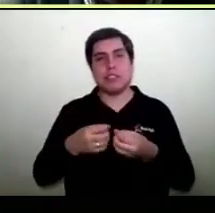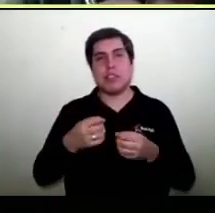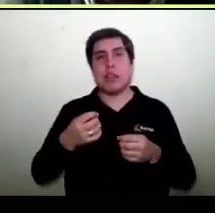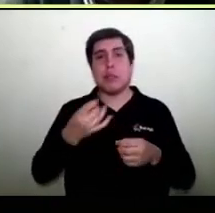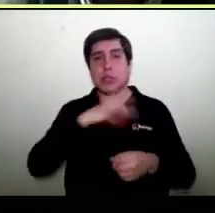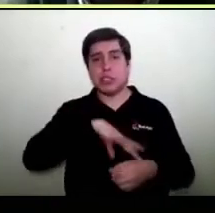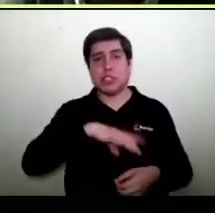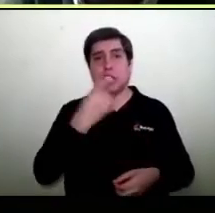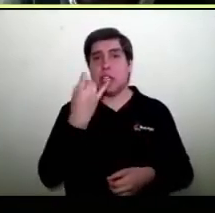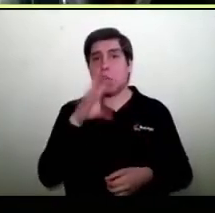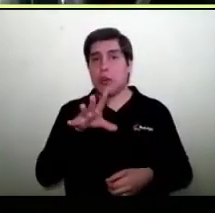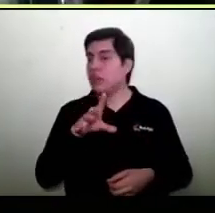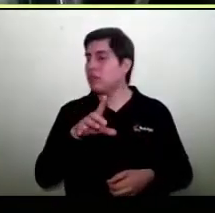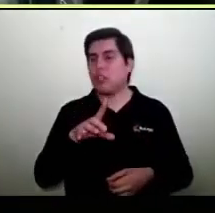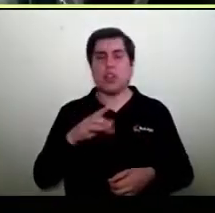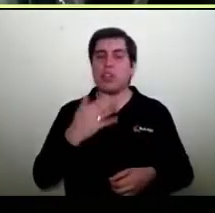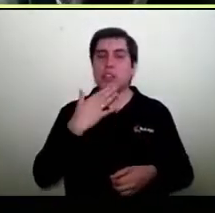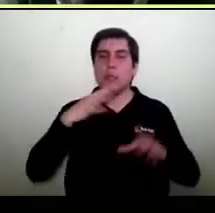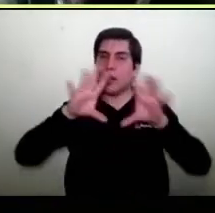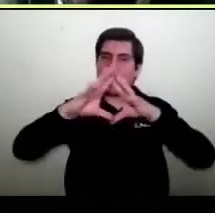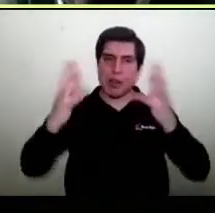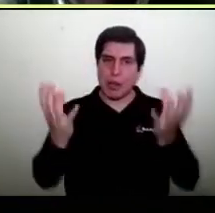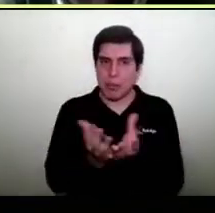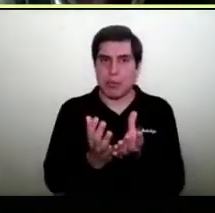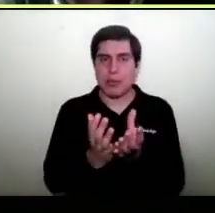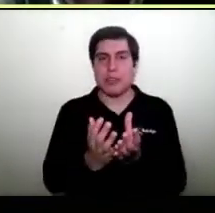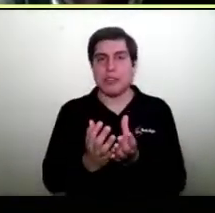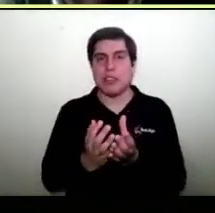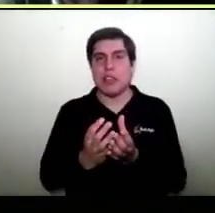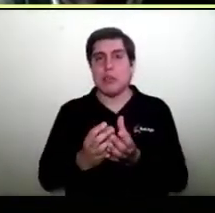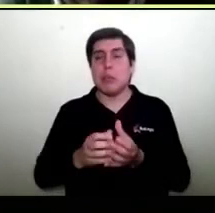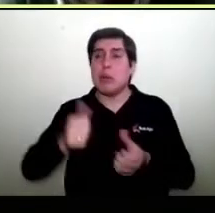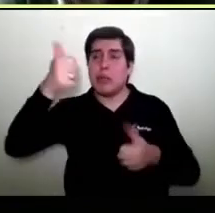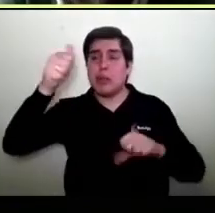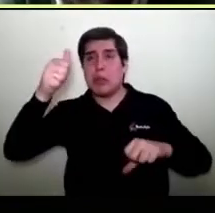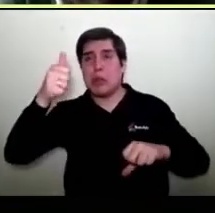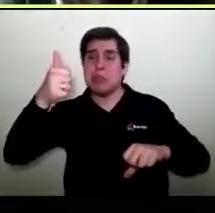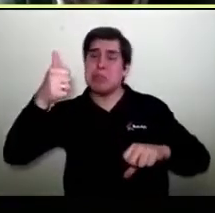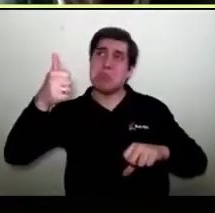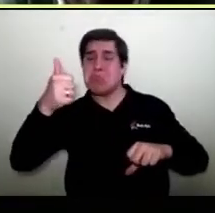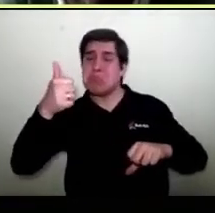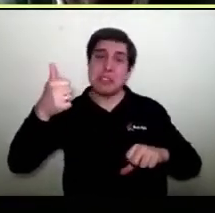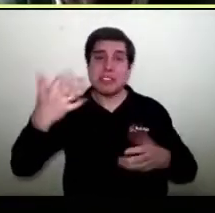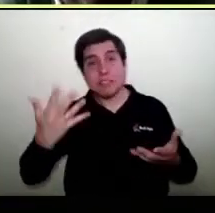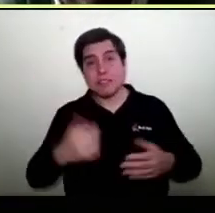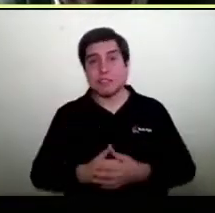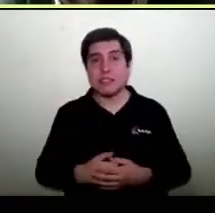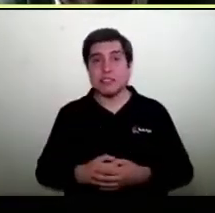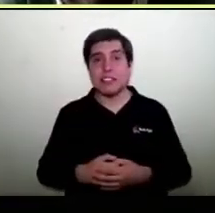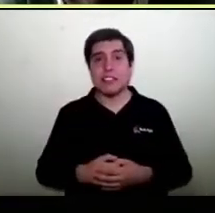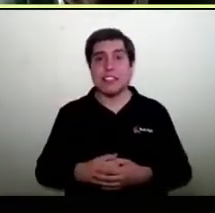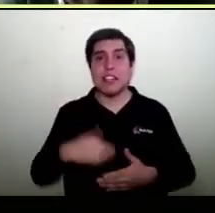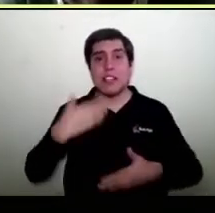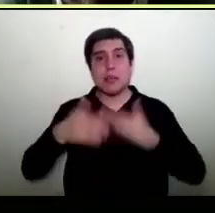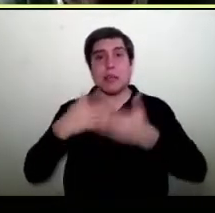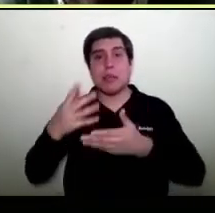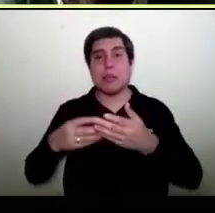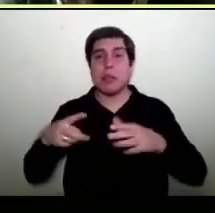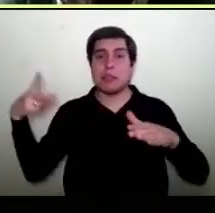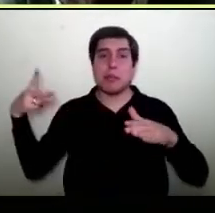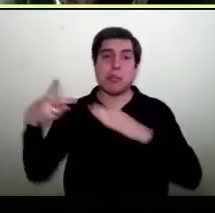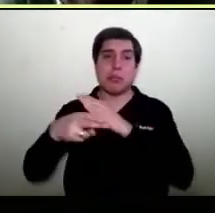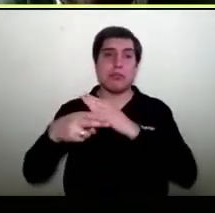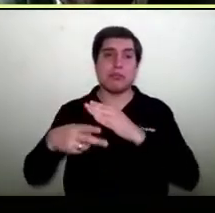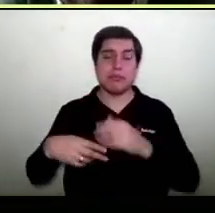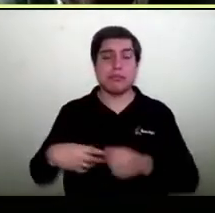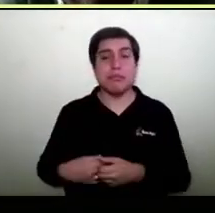Y llenarse de Marketplace no es malo, tampoco es bueno porque muchos de esos también como buenos emprendimientos van a terminar. Pero fíjense